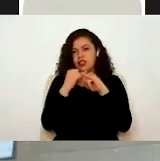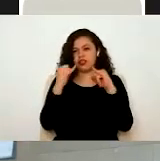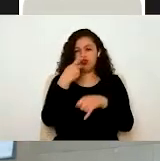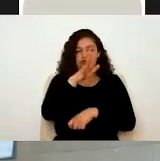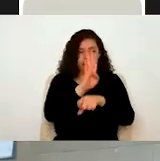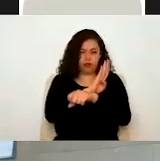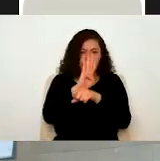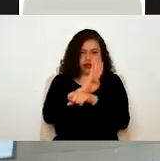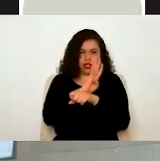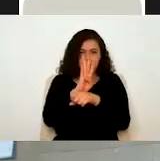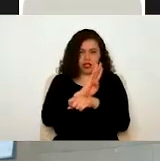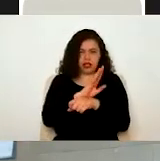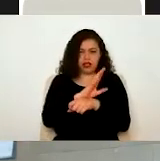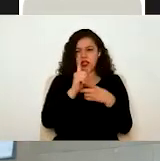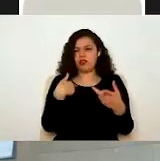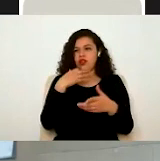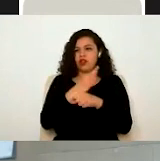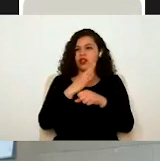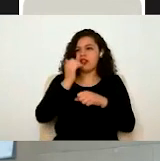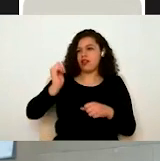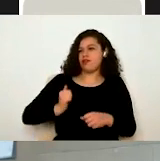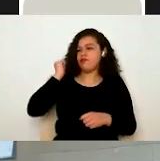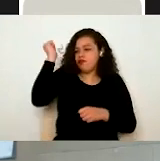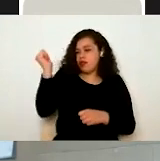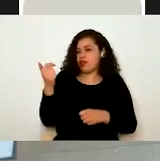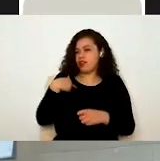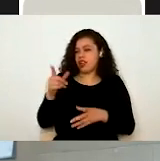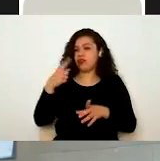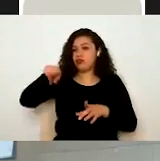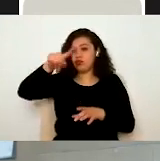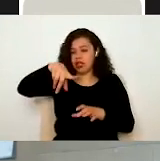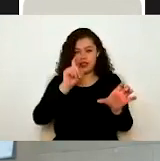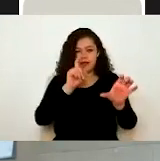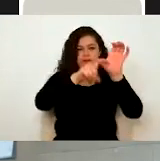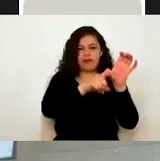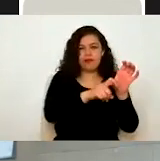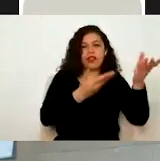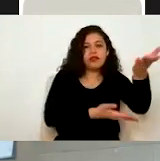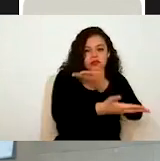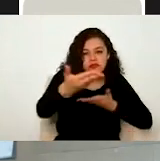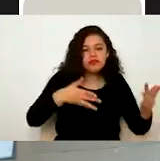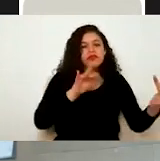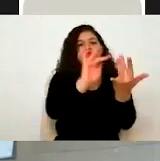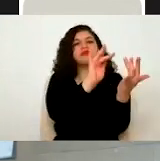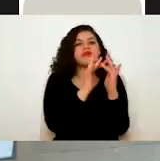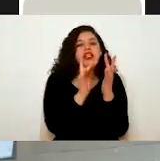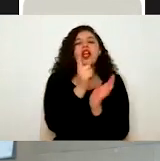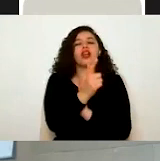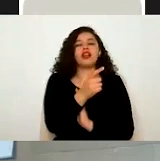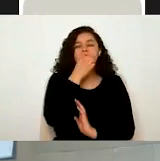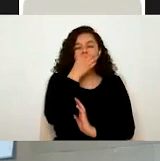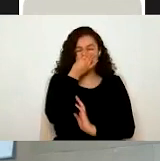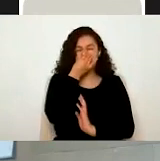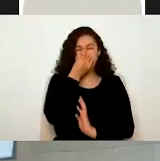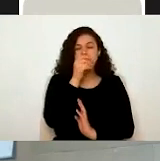Bueno, aquí aprovecho el momento para invitarles, además de que nos sigan, que interactúen con nuestras publicaciones, también que nos